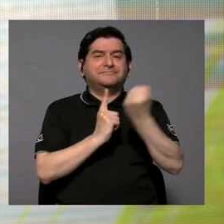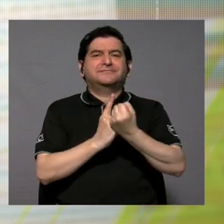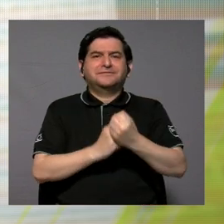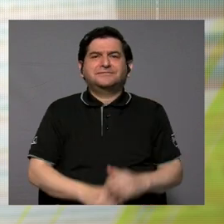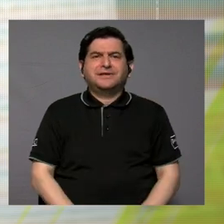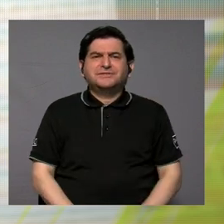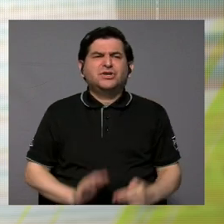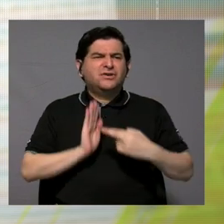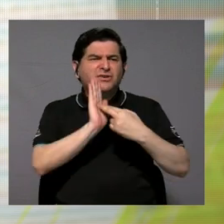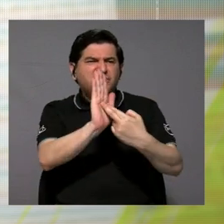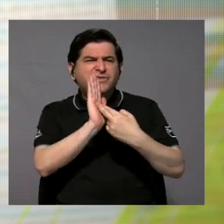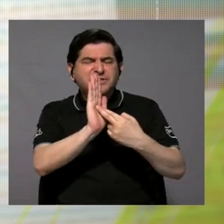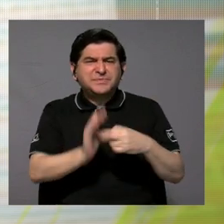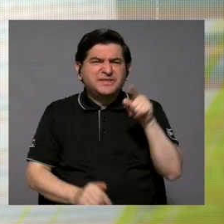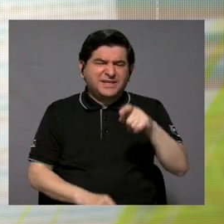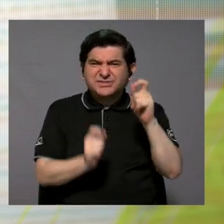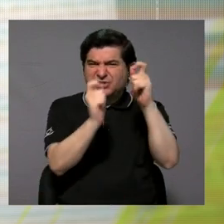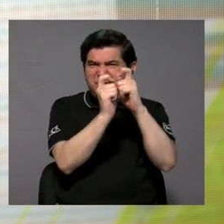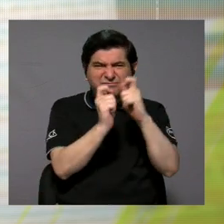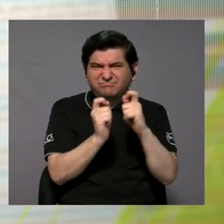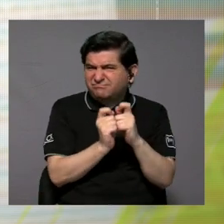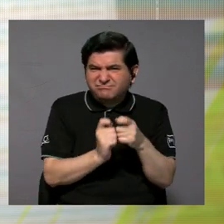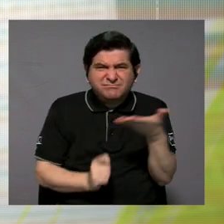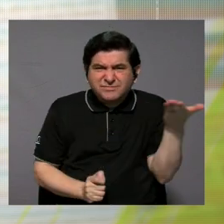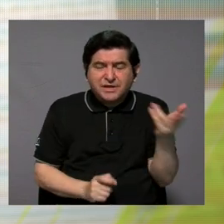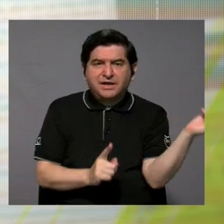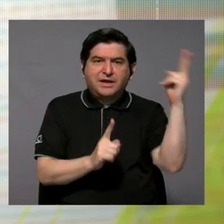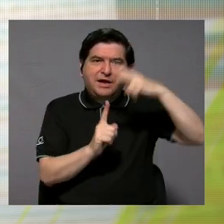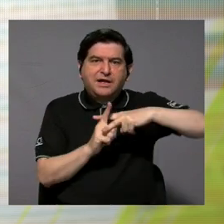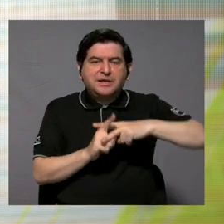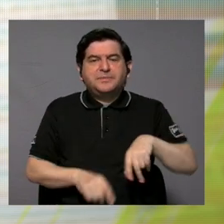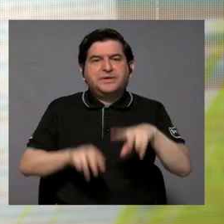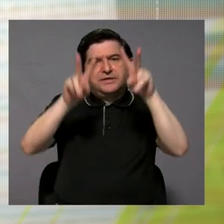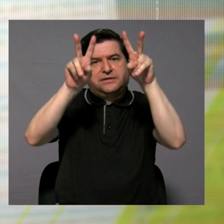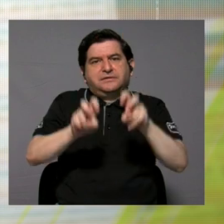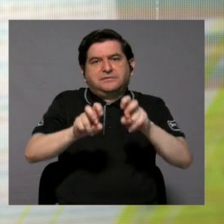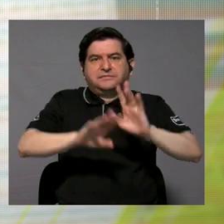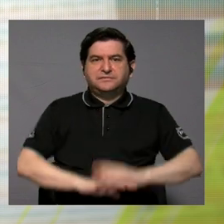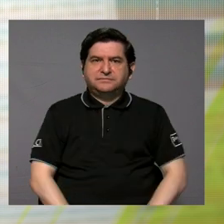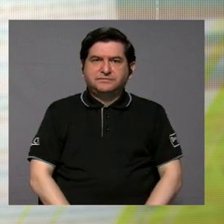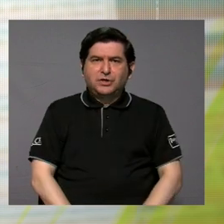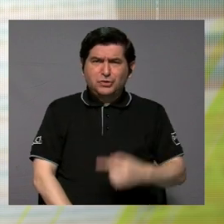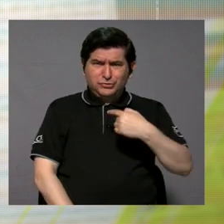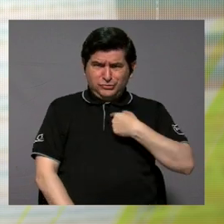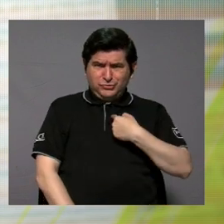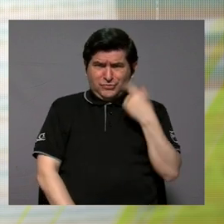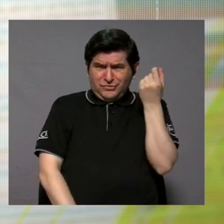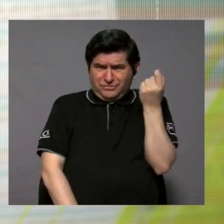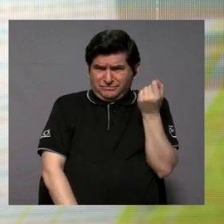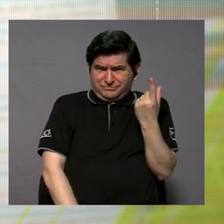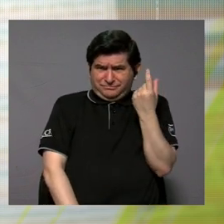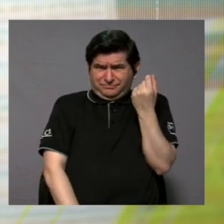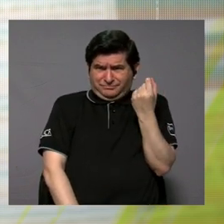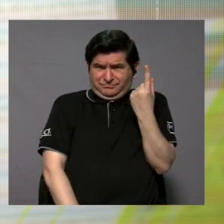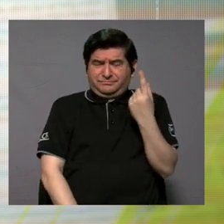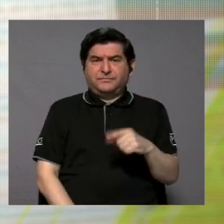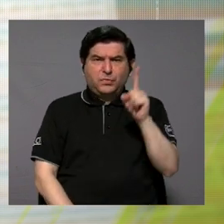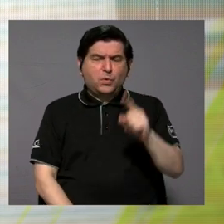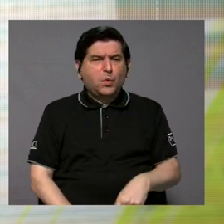de qué puede representar esas puntuaciones en sí en la aplicación de esas pruebas, ¿verdad? Porque, ¿cómo puedo yo interpretar